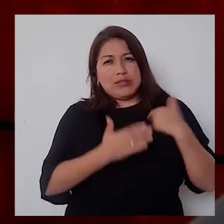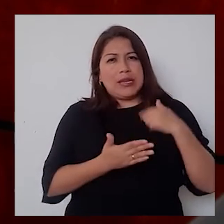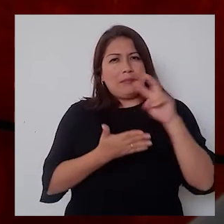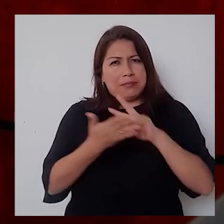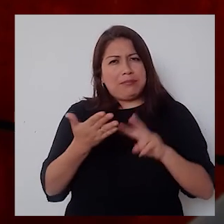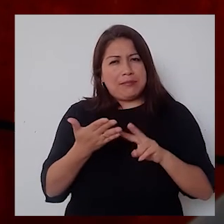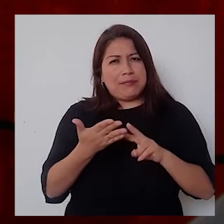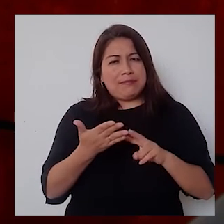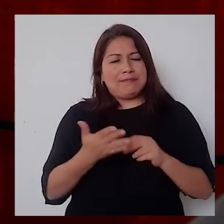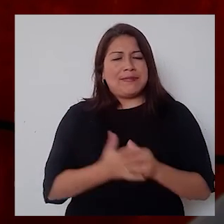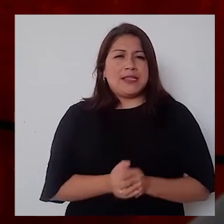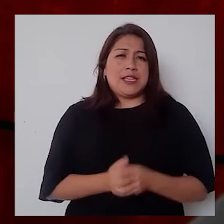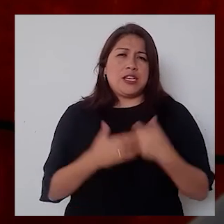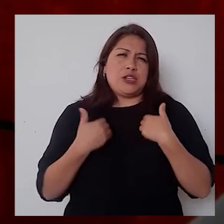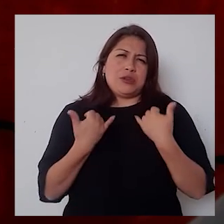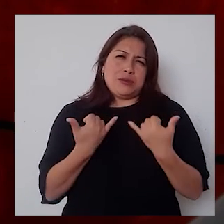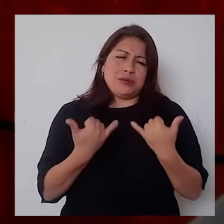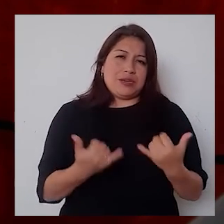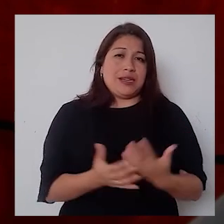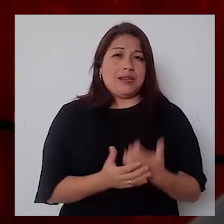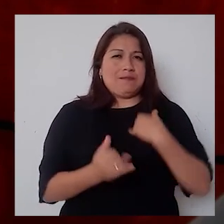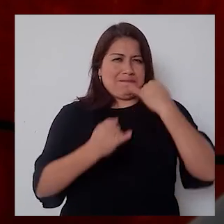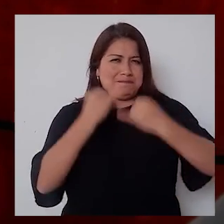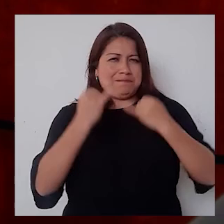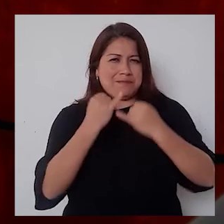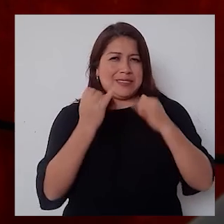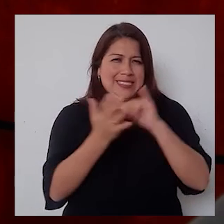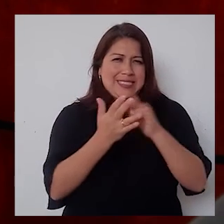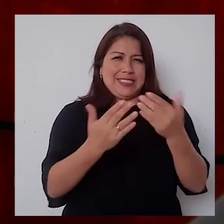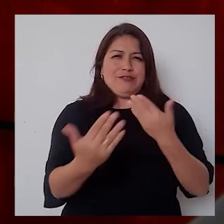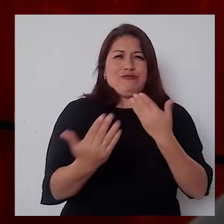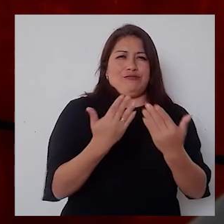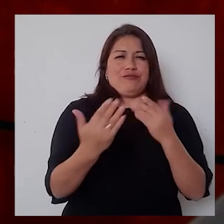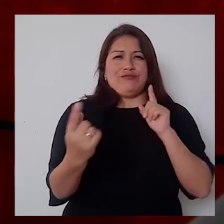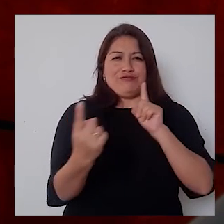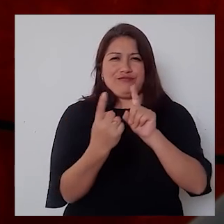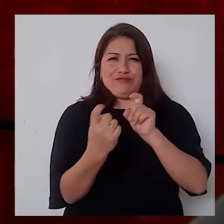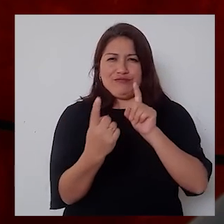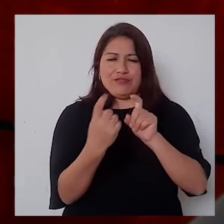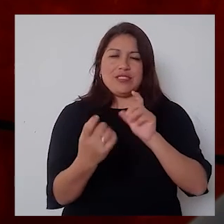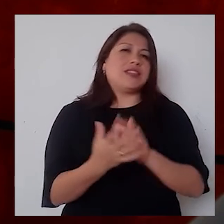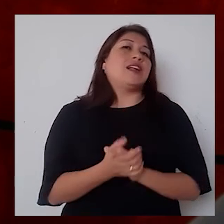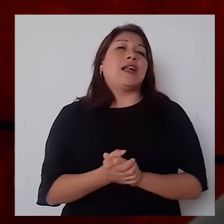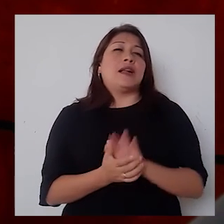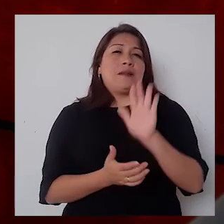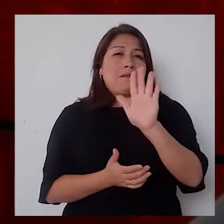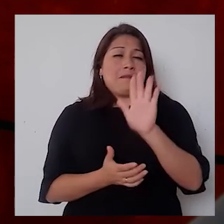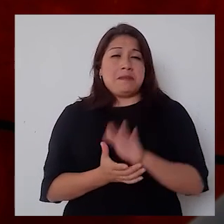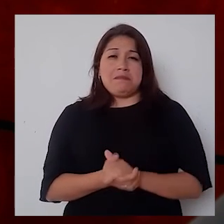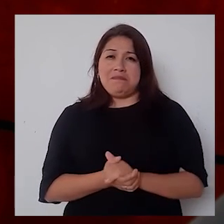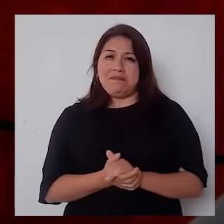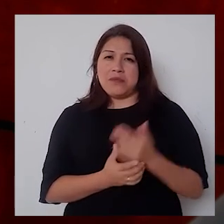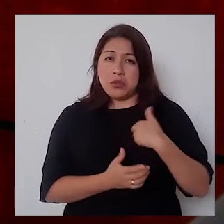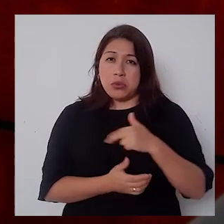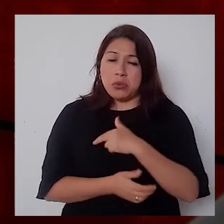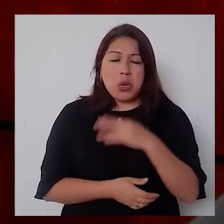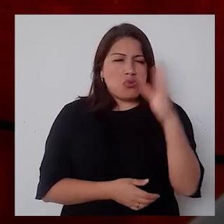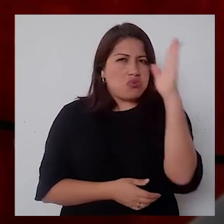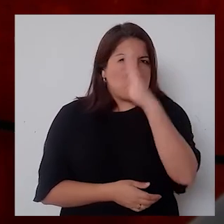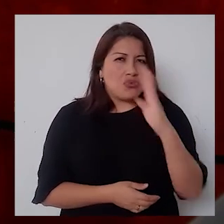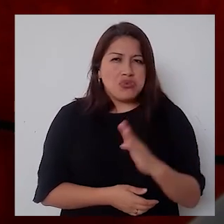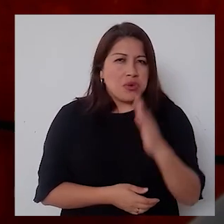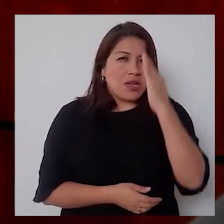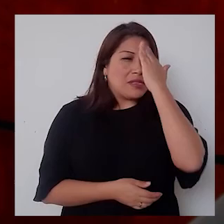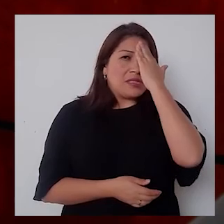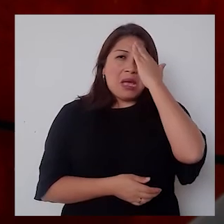terminar esta entrevista con una reflexión. Nosotros nunca sabemos si